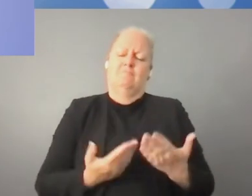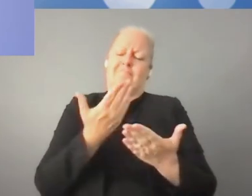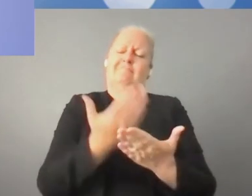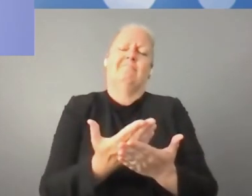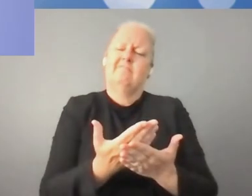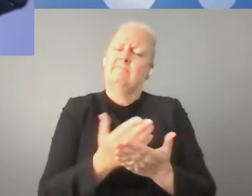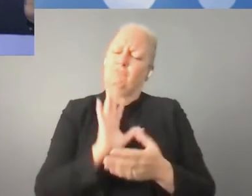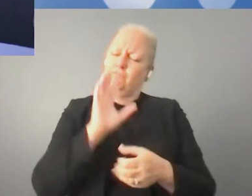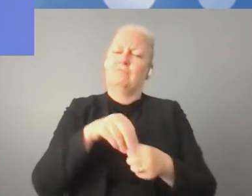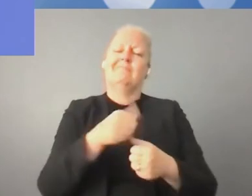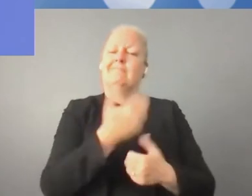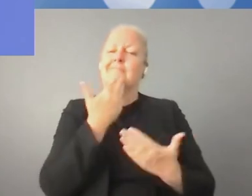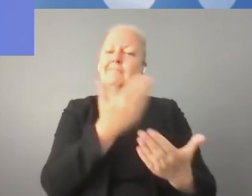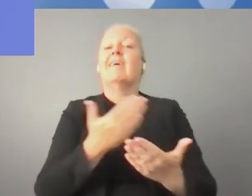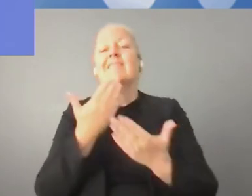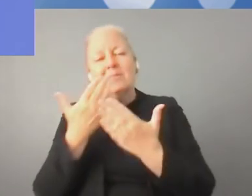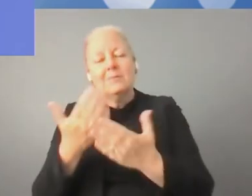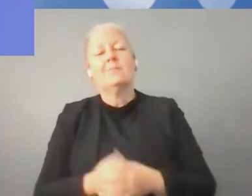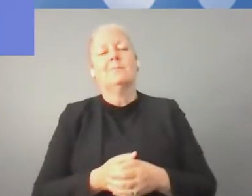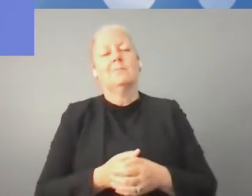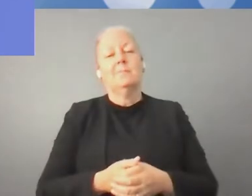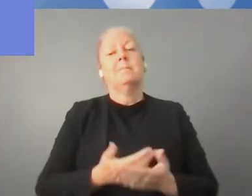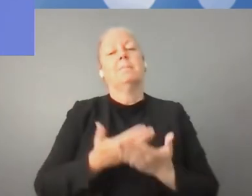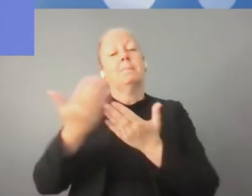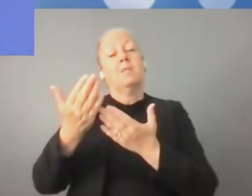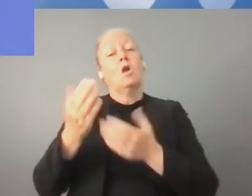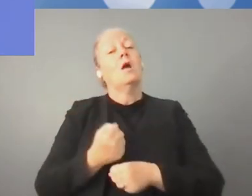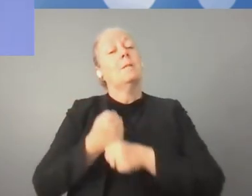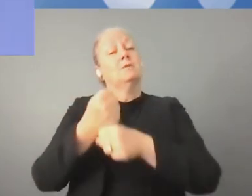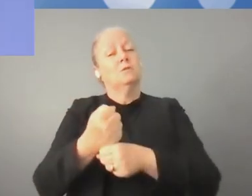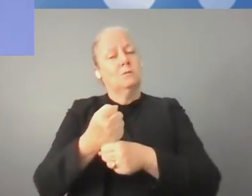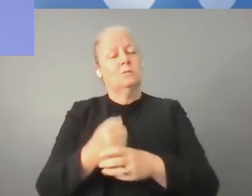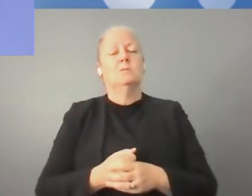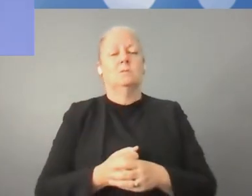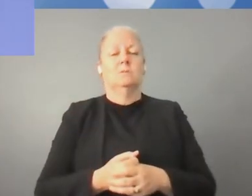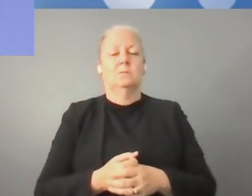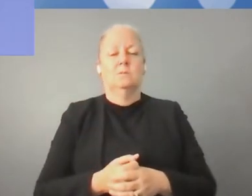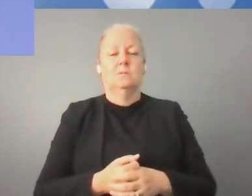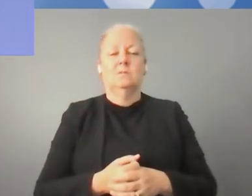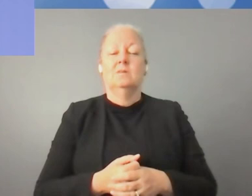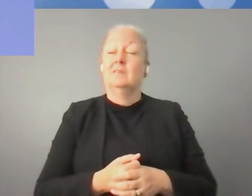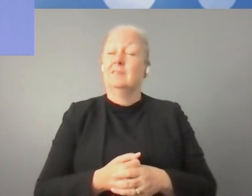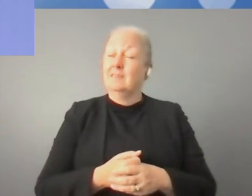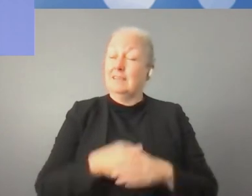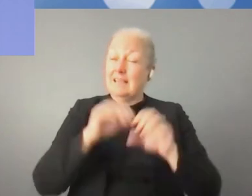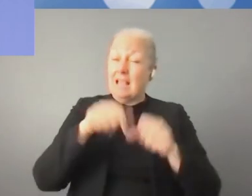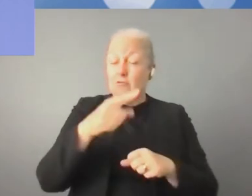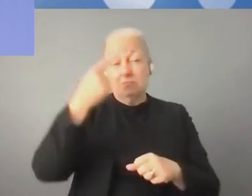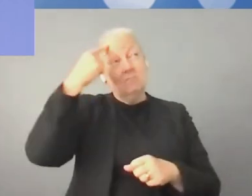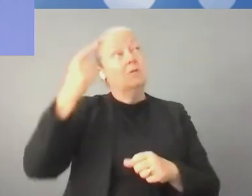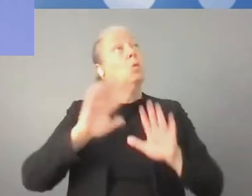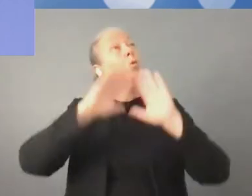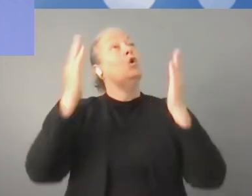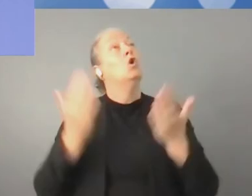consenso y seguramente la cumbre es el mejor momento para llevar a cabo este tipo de debates.